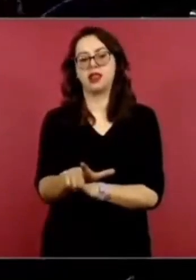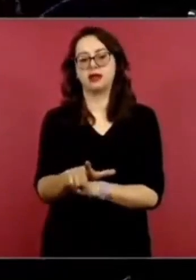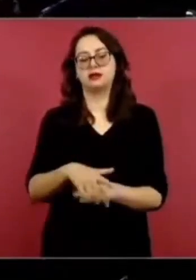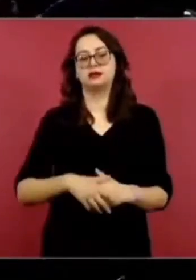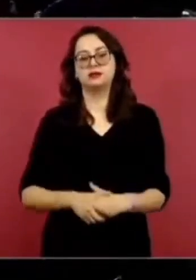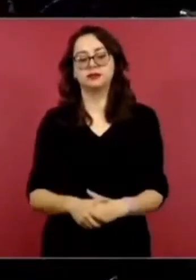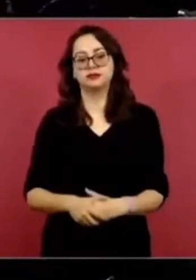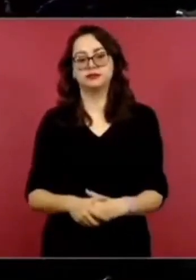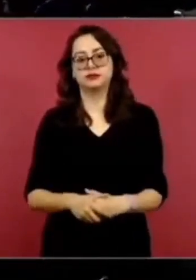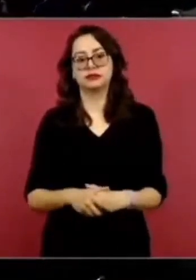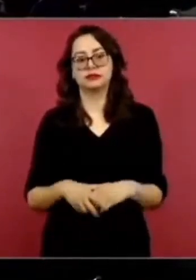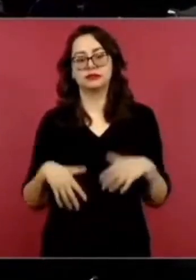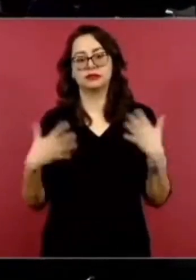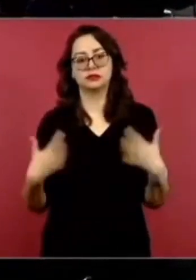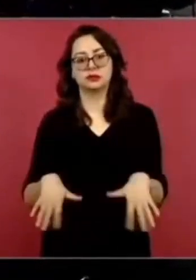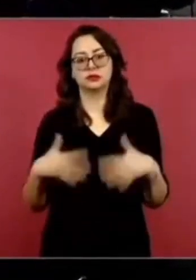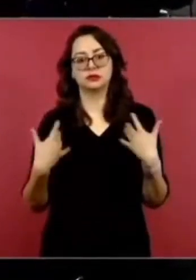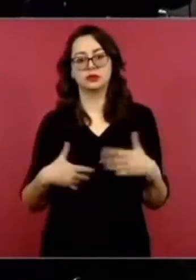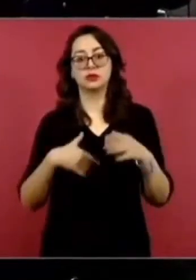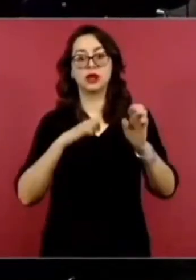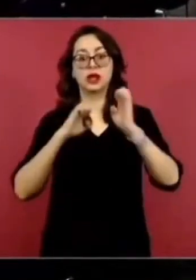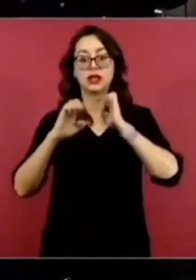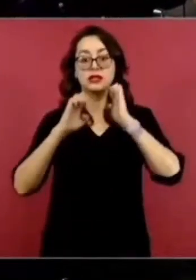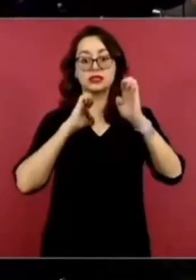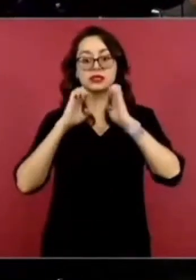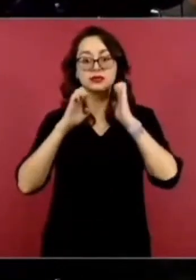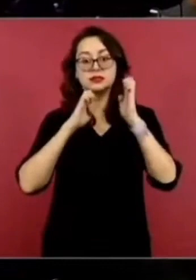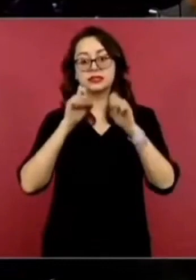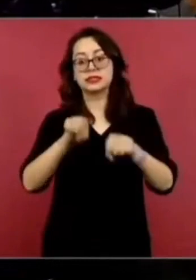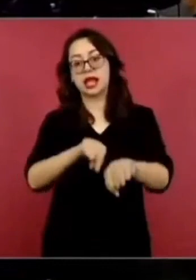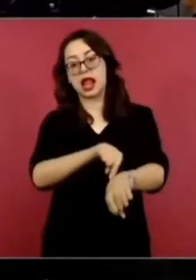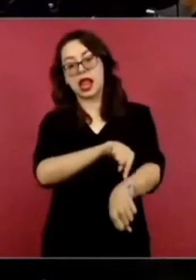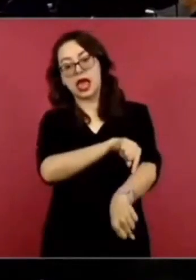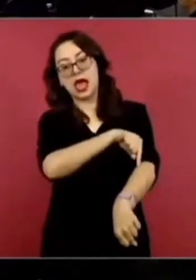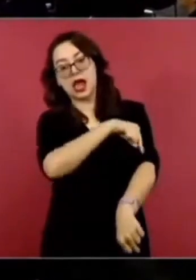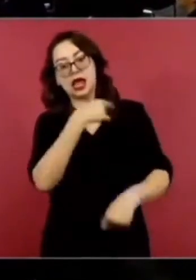toda la historia del